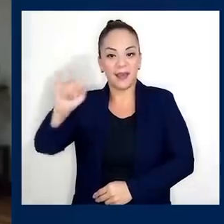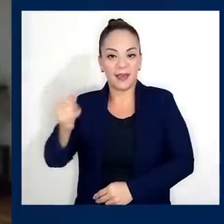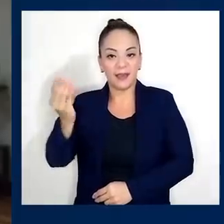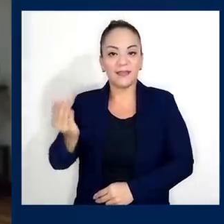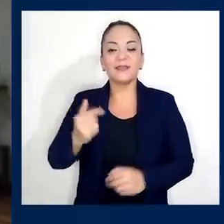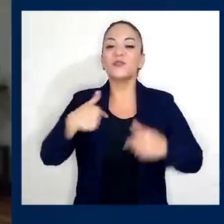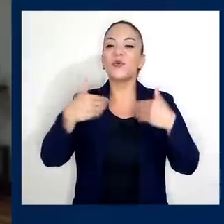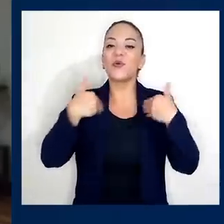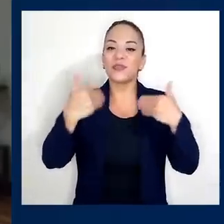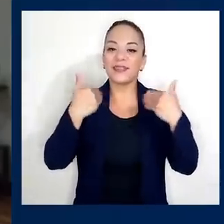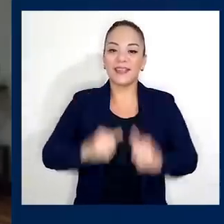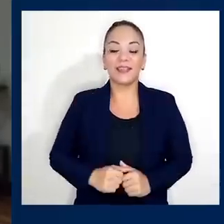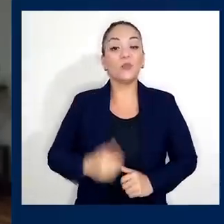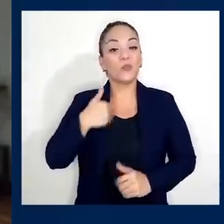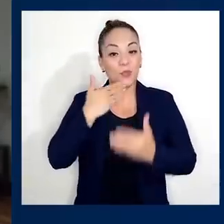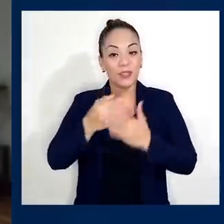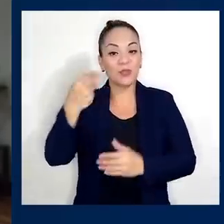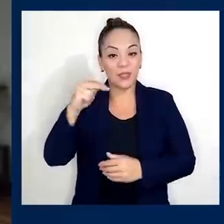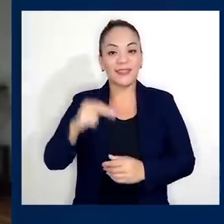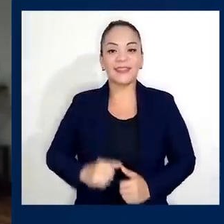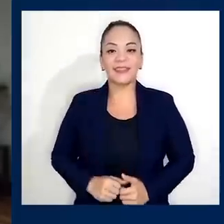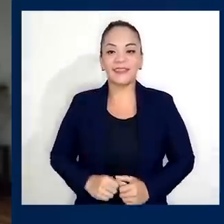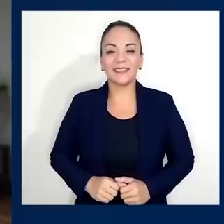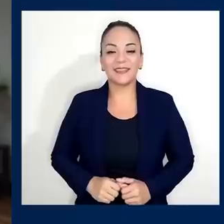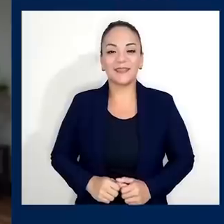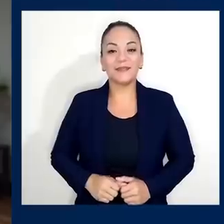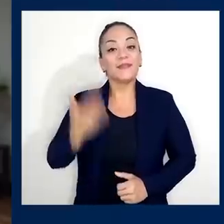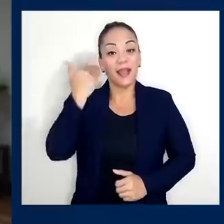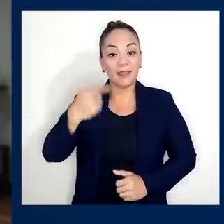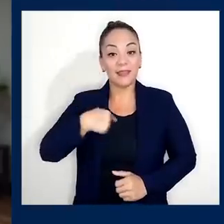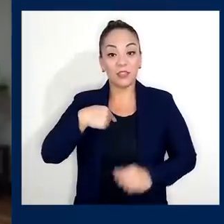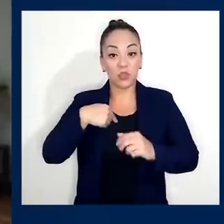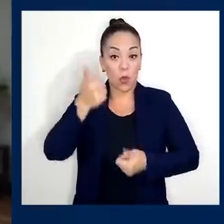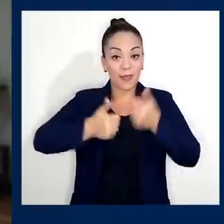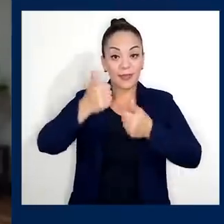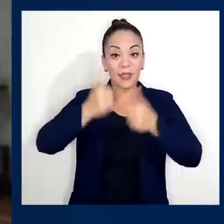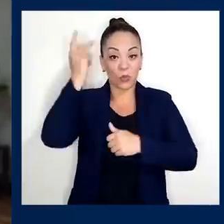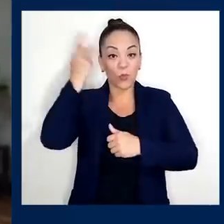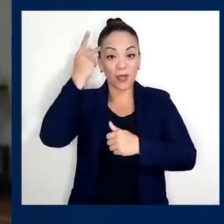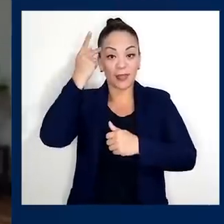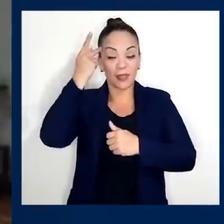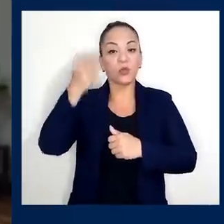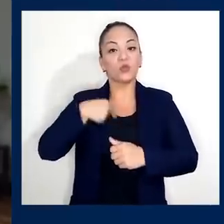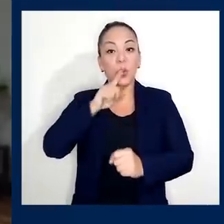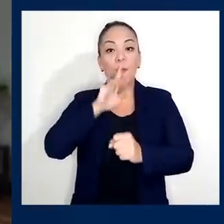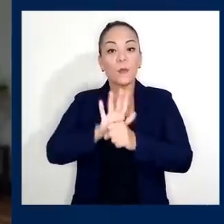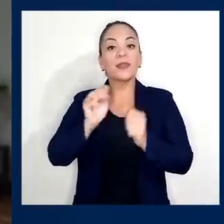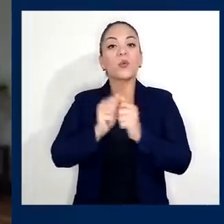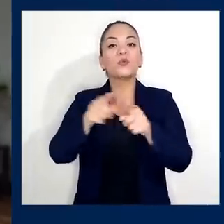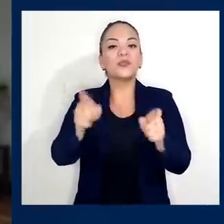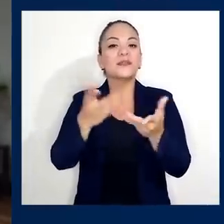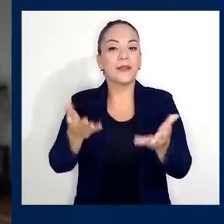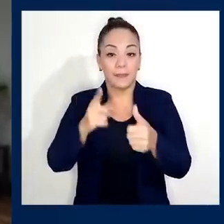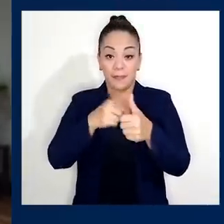Estoy contento porque hay buenas noticias. Durante mi campaña, yo me comprometí, entre otras cosas,